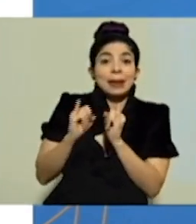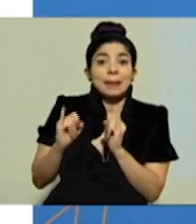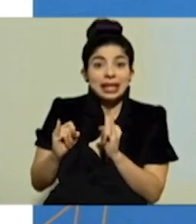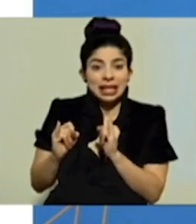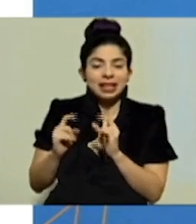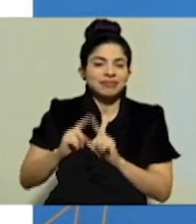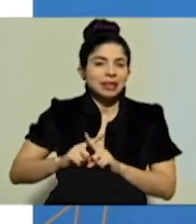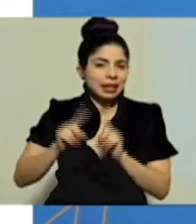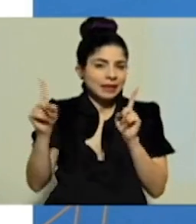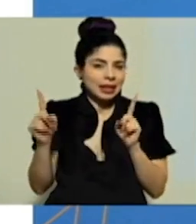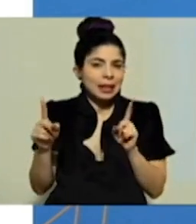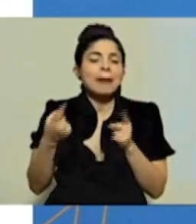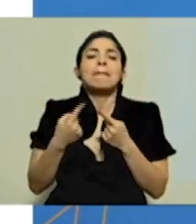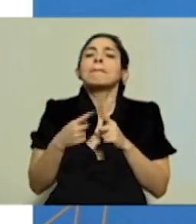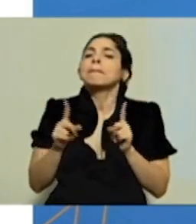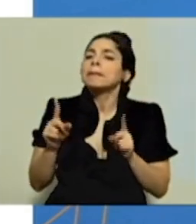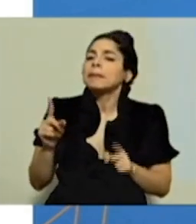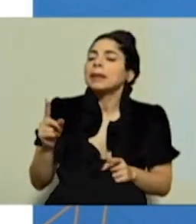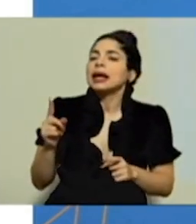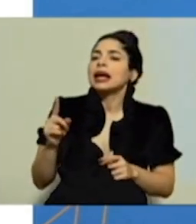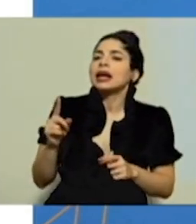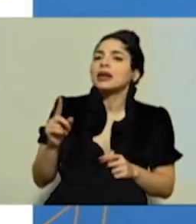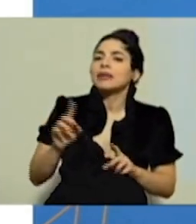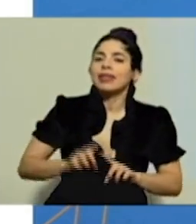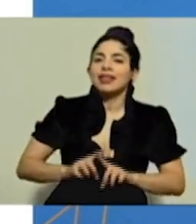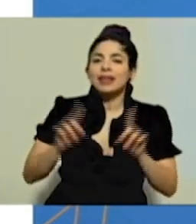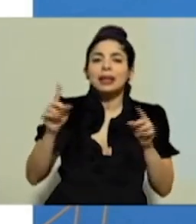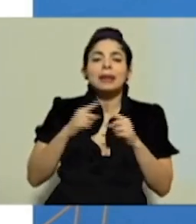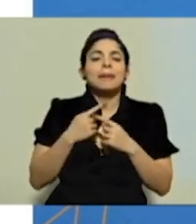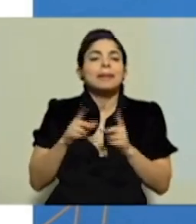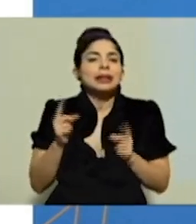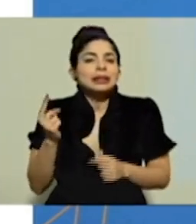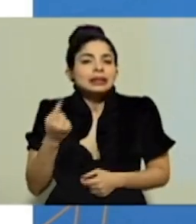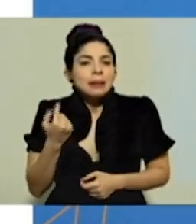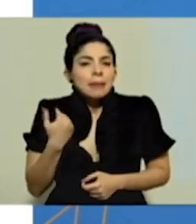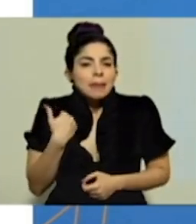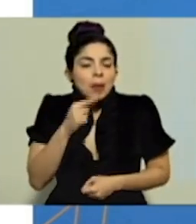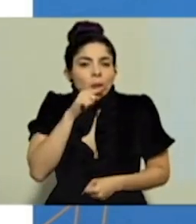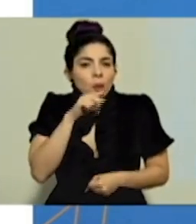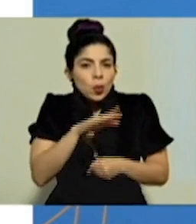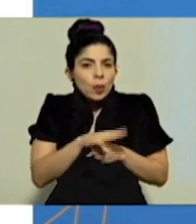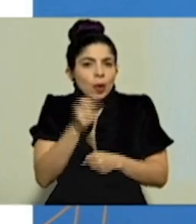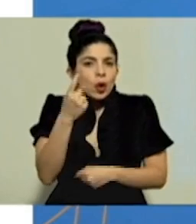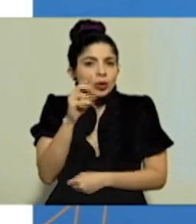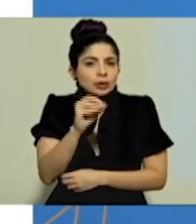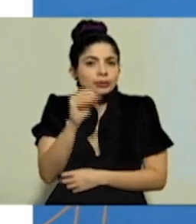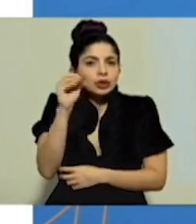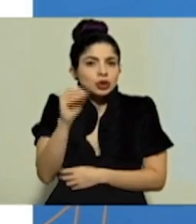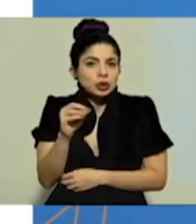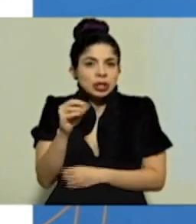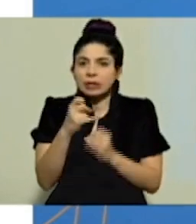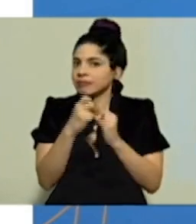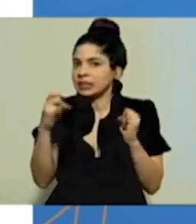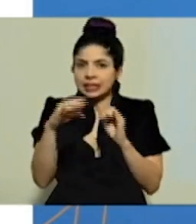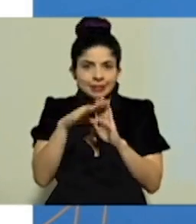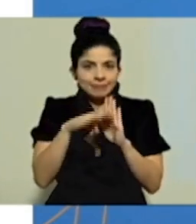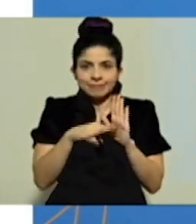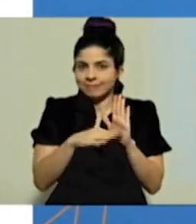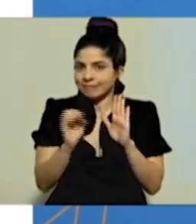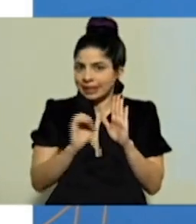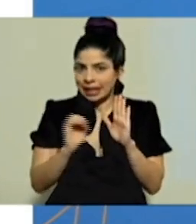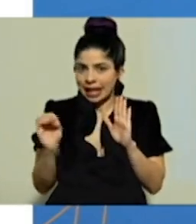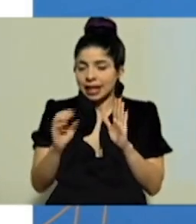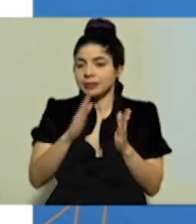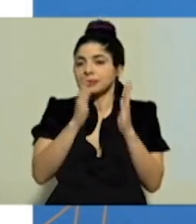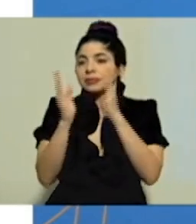es un tanto diferente, pero siempre hay un cumplimiento parcial del 11% están sin medidas, un